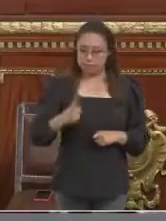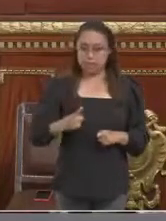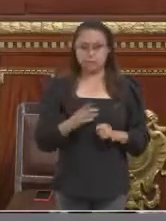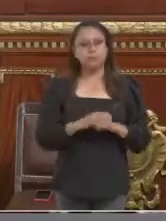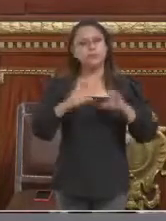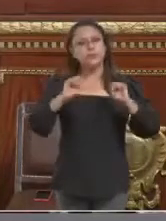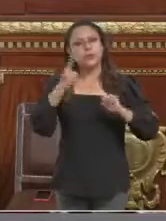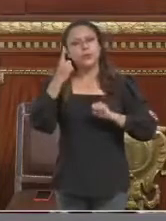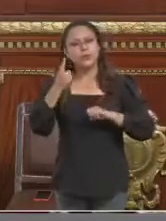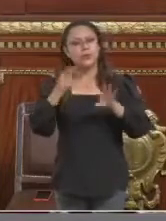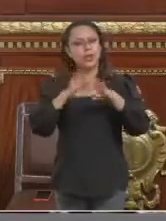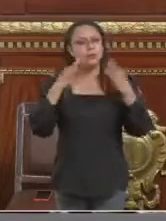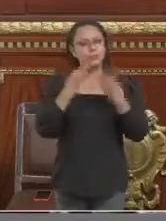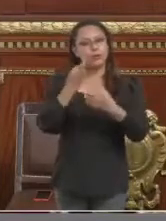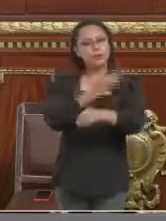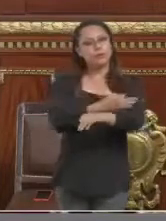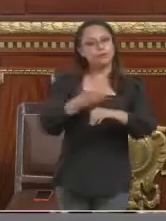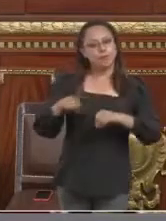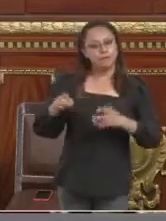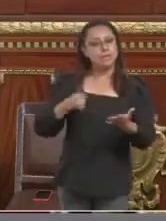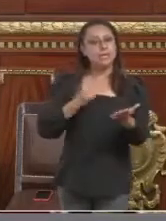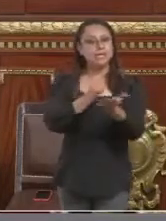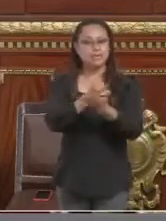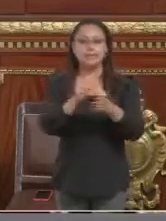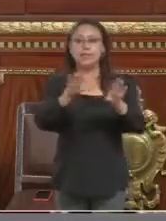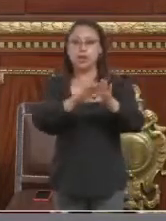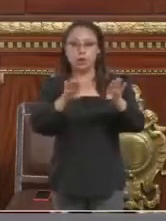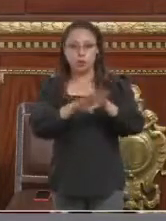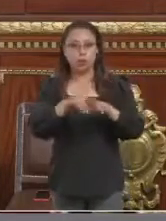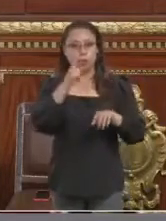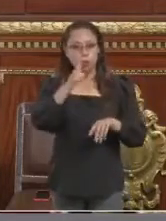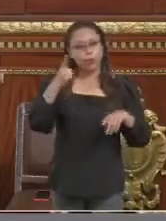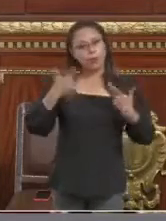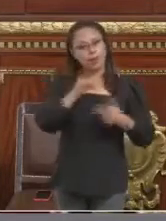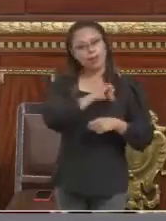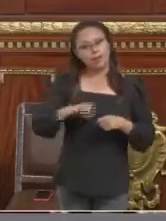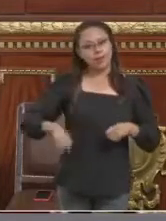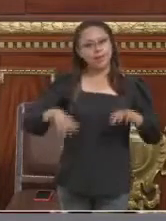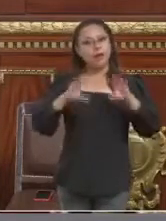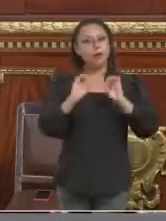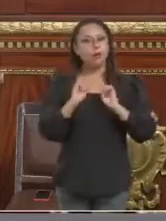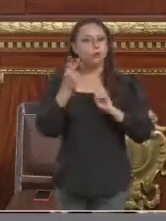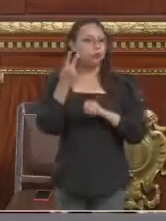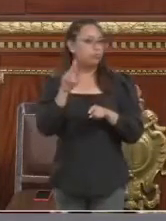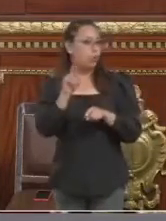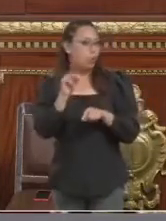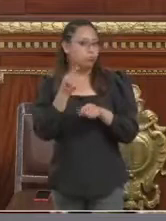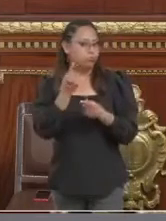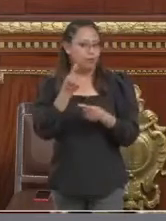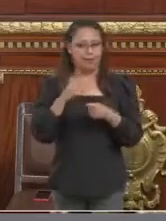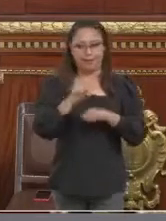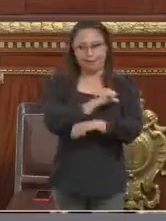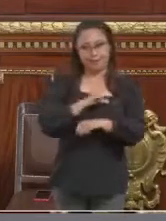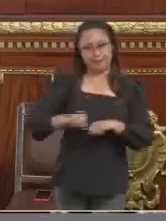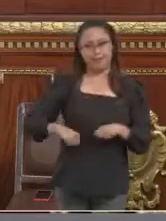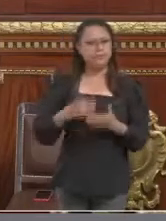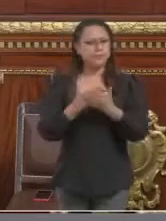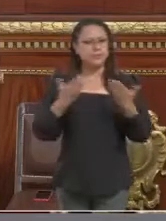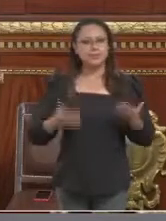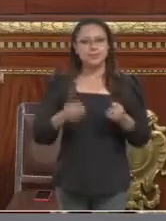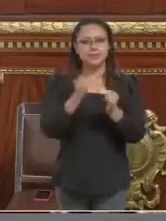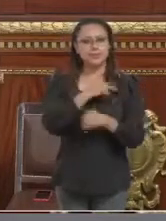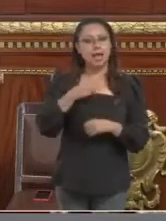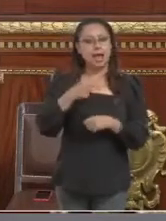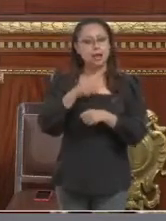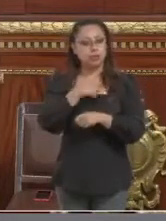es el que determina cómo es una alcaldía o cómo no es una alcaldía. Para bien o para mal, habemos